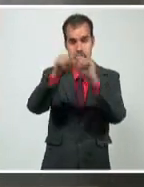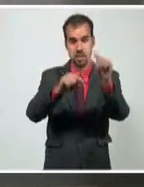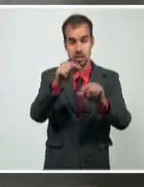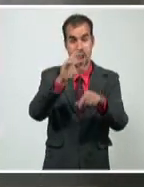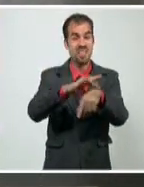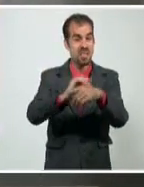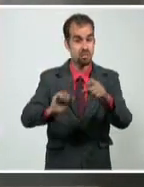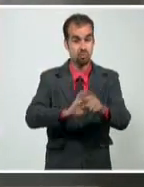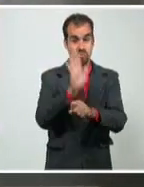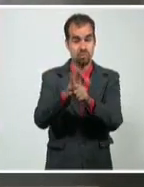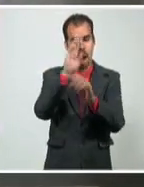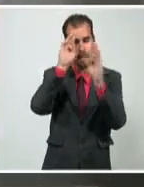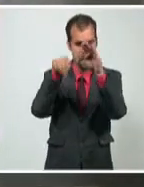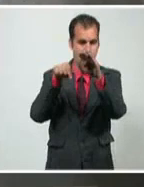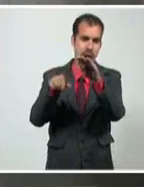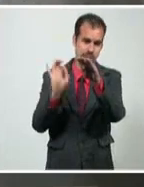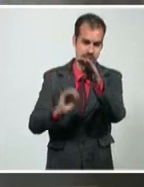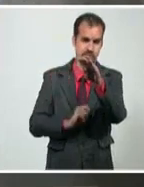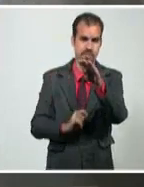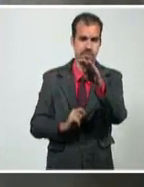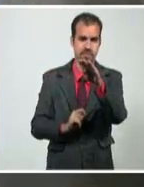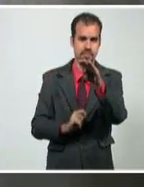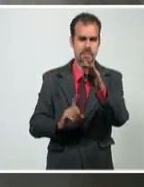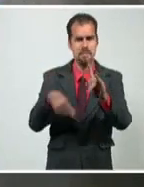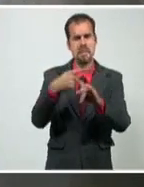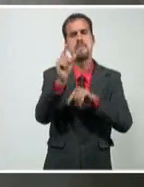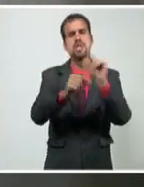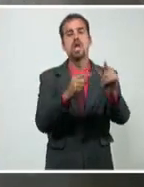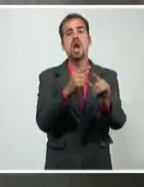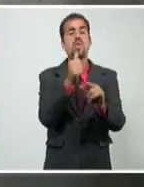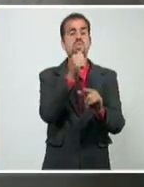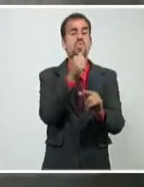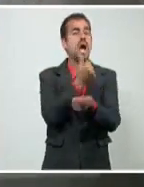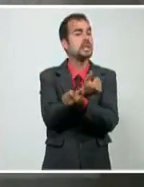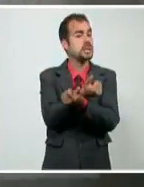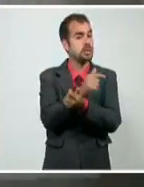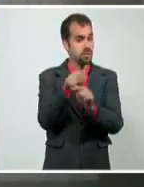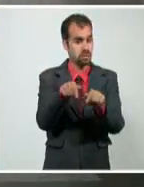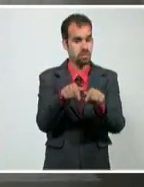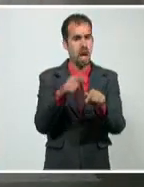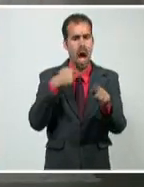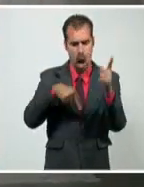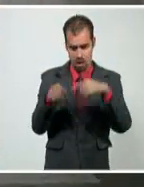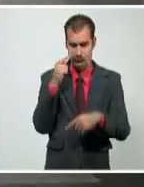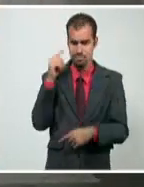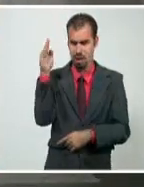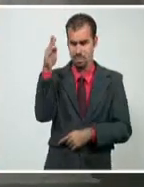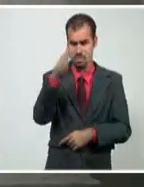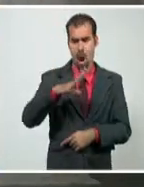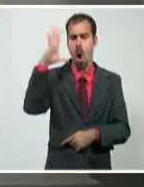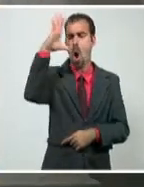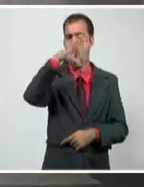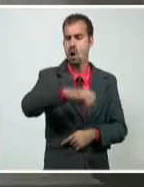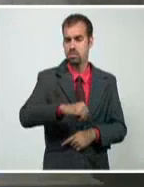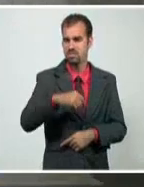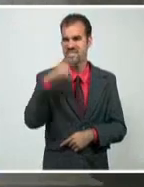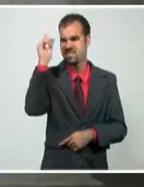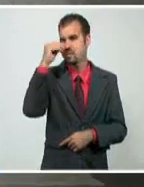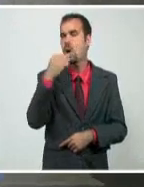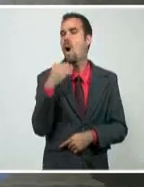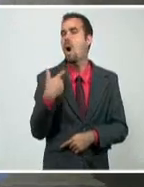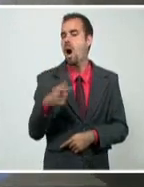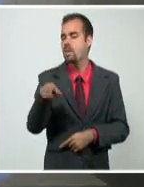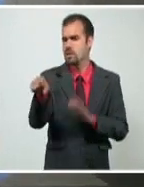y también pacientes sospechosos de alto riesgo. Les invito a que recorramos este hospital para conocer cuáles son las